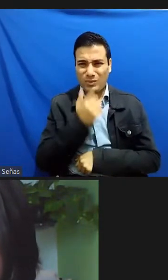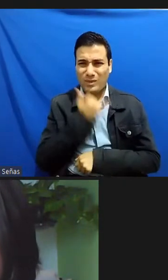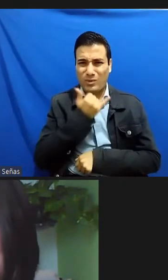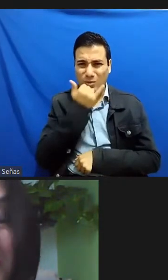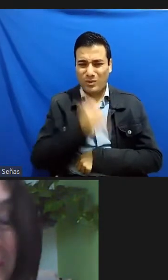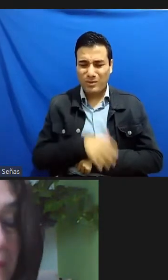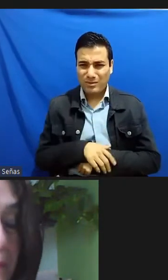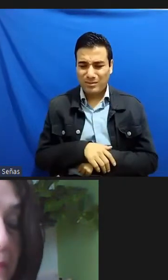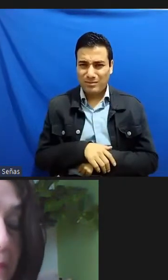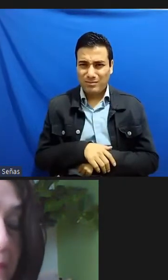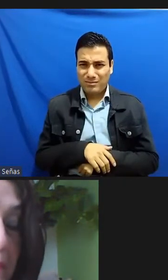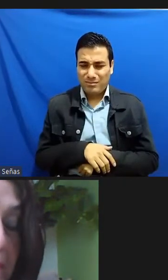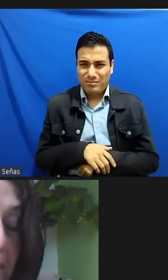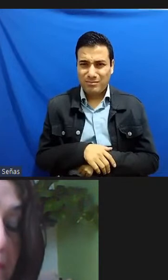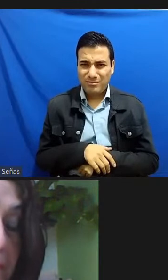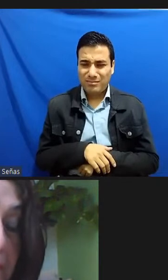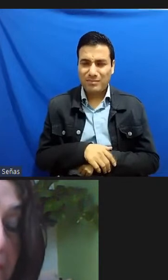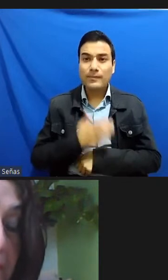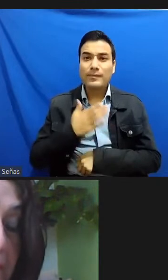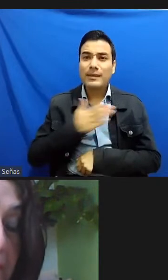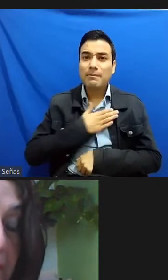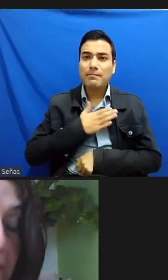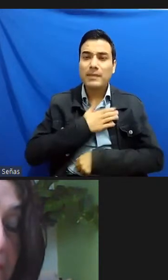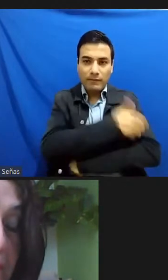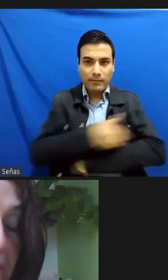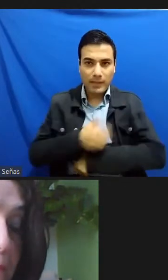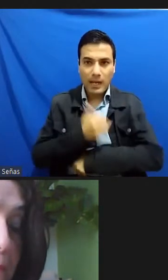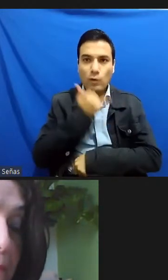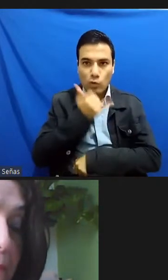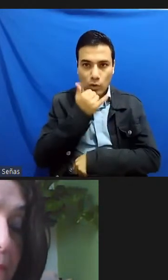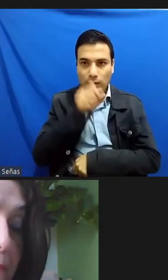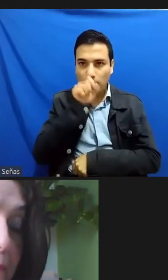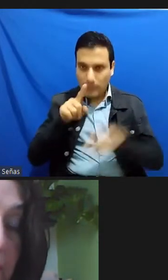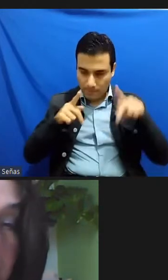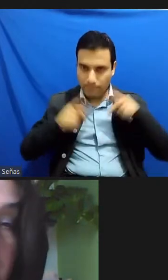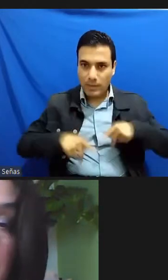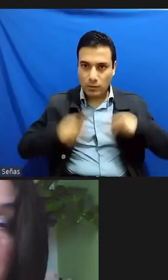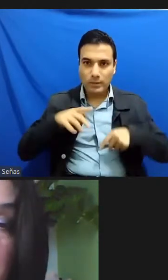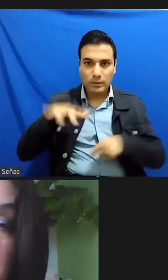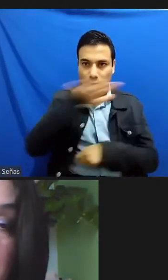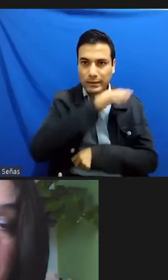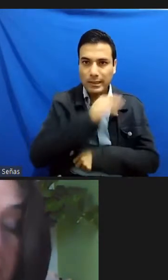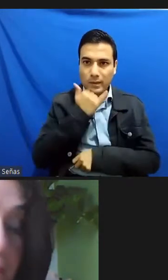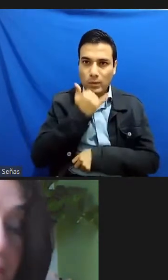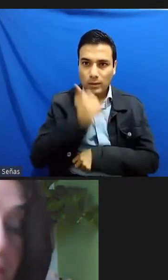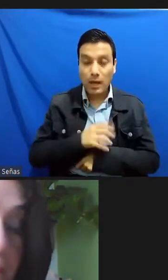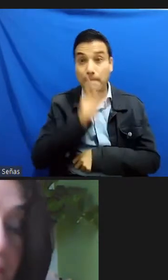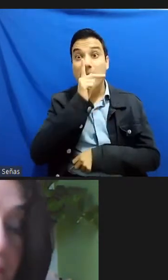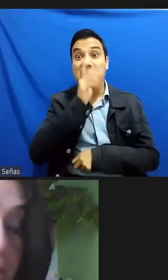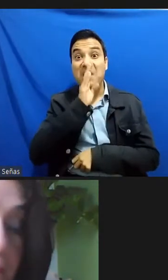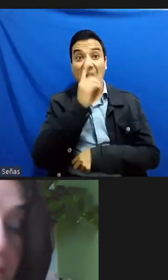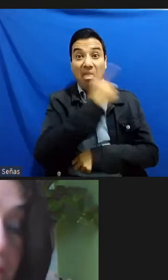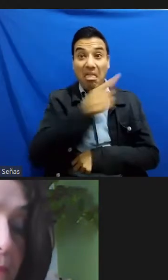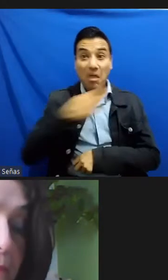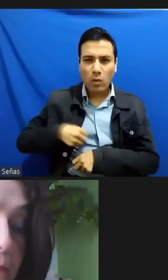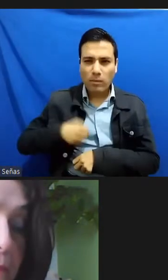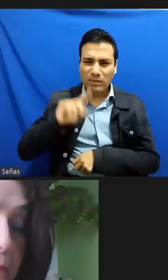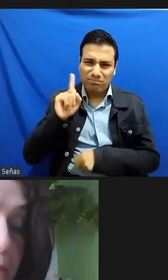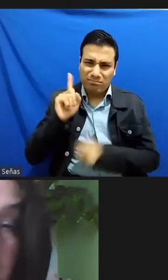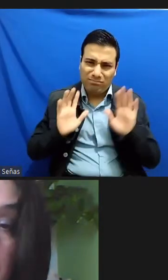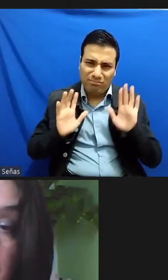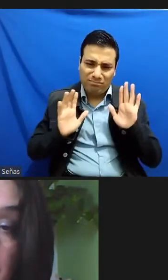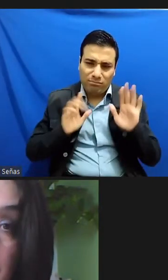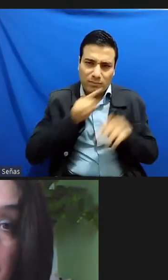cometieron mi familia cometió ese error la sociedad cometió ese error no estuve ocupando mis padres obviamente pero era lo que se